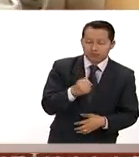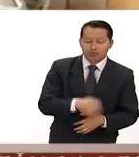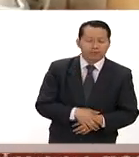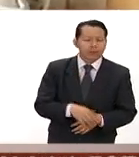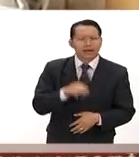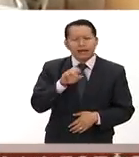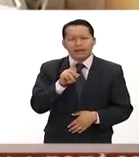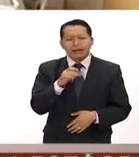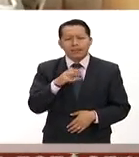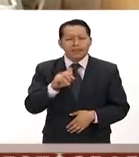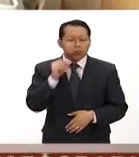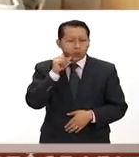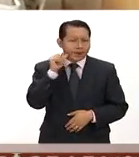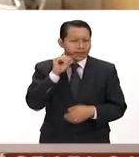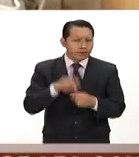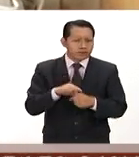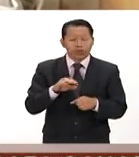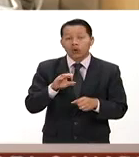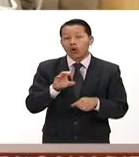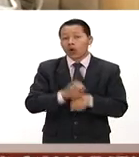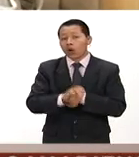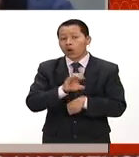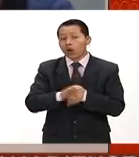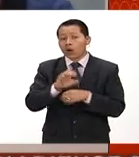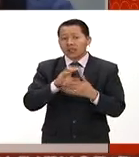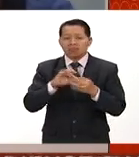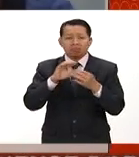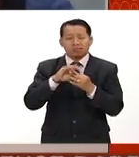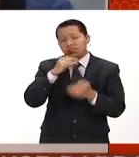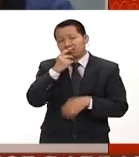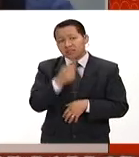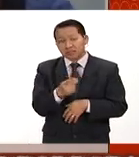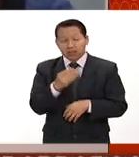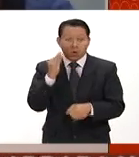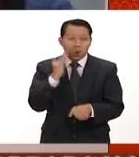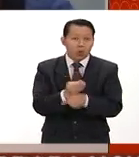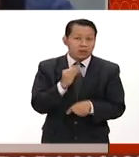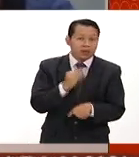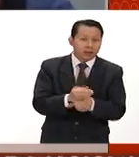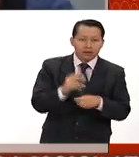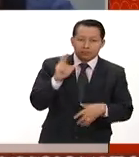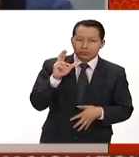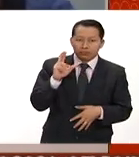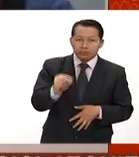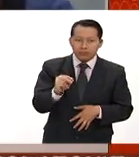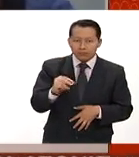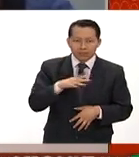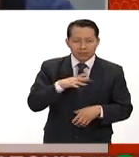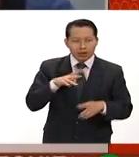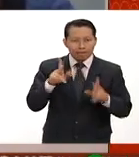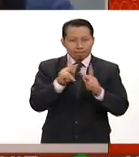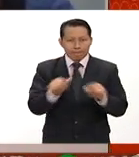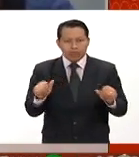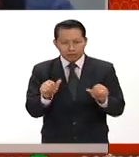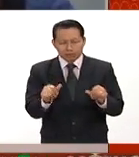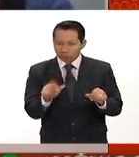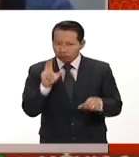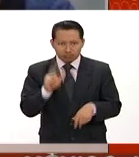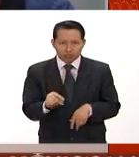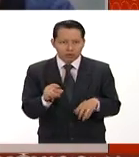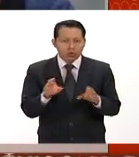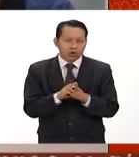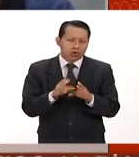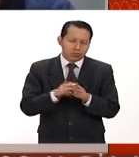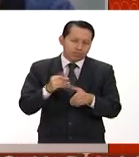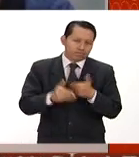referéndum en el cual los colombianos dicen por lo pronto no a esta paz que se había pues por decirlo de una forma